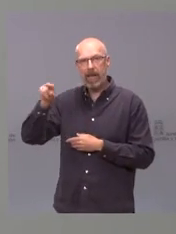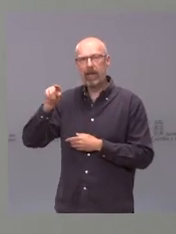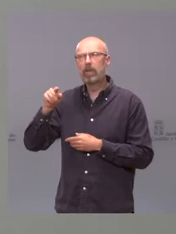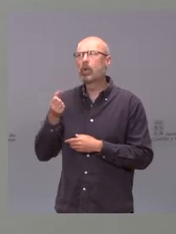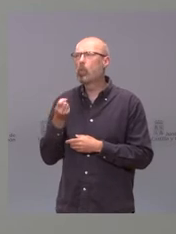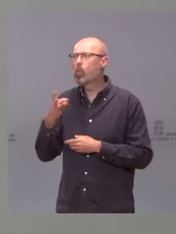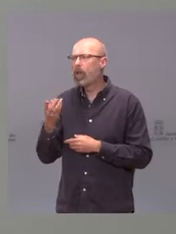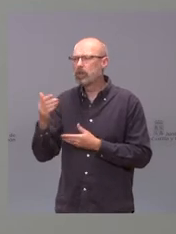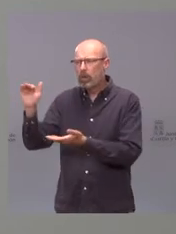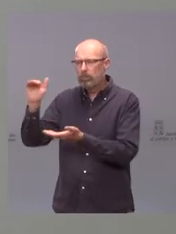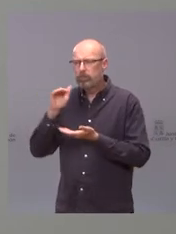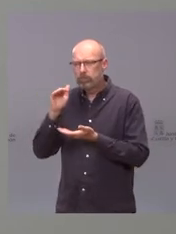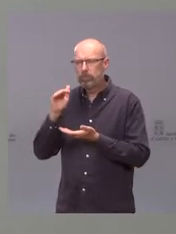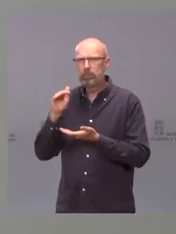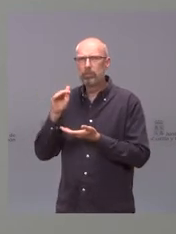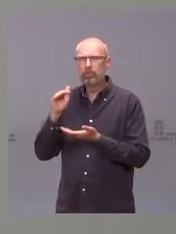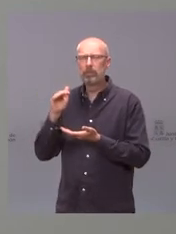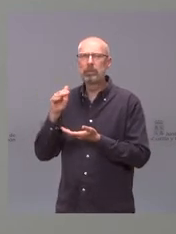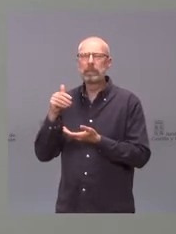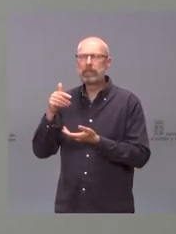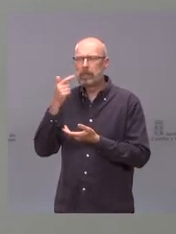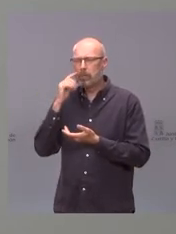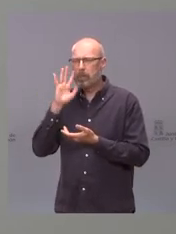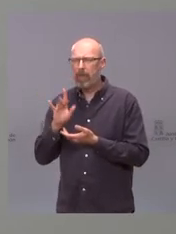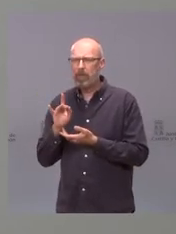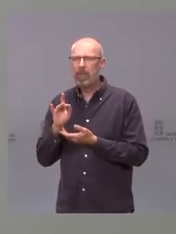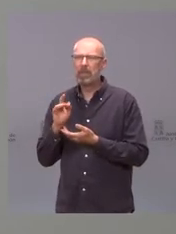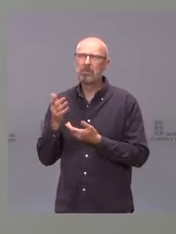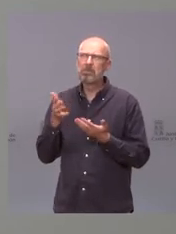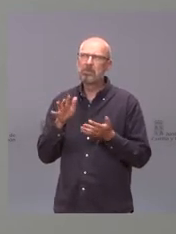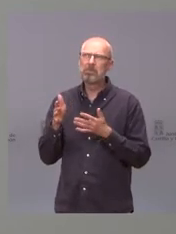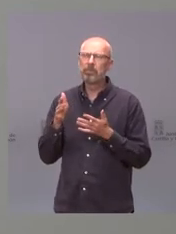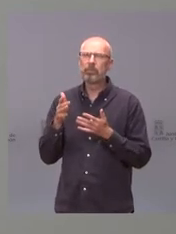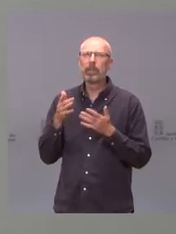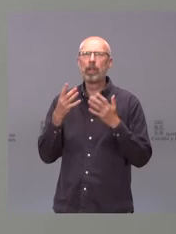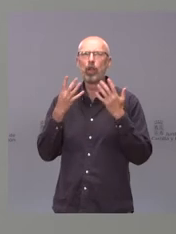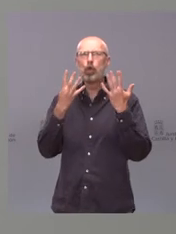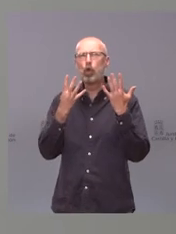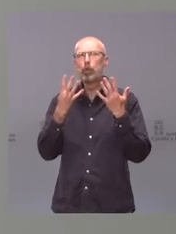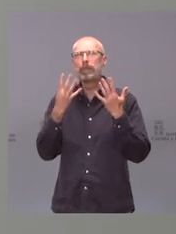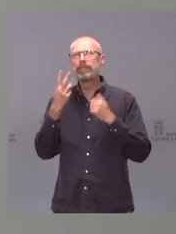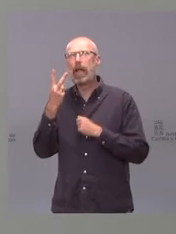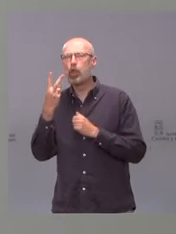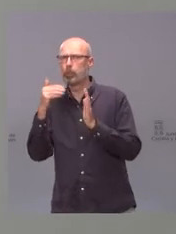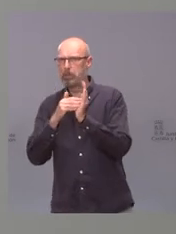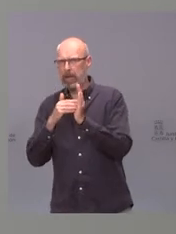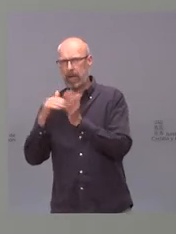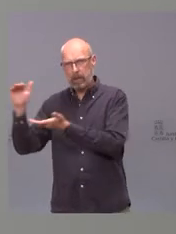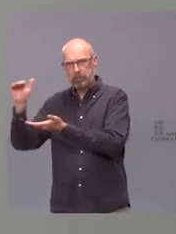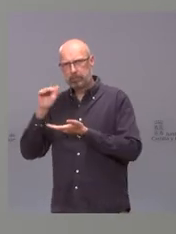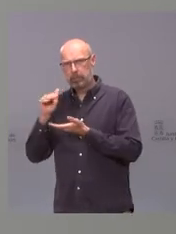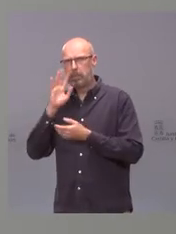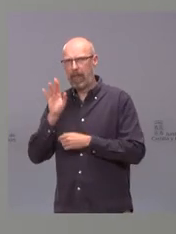exacto que recibíamos, pero me parece que eran del orden de 92.000. O sea,